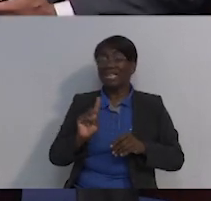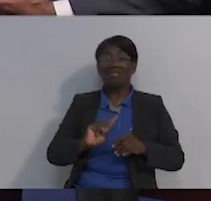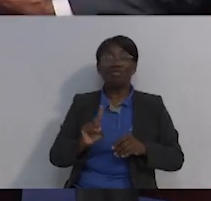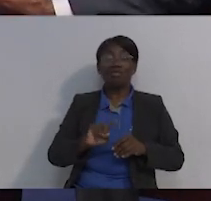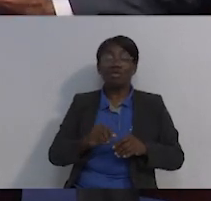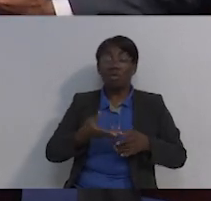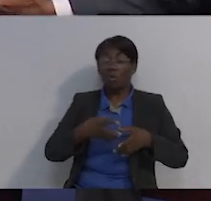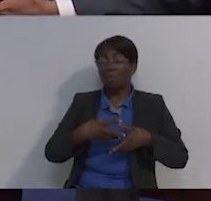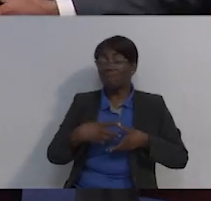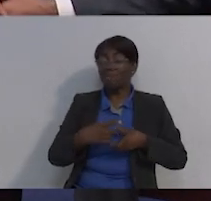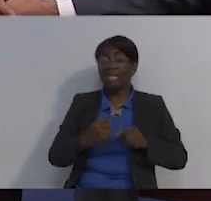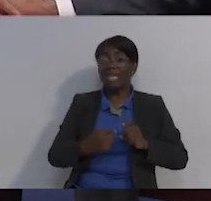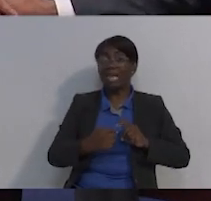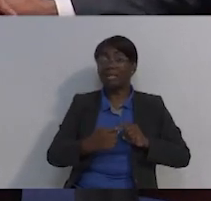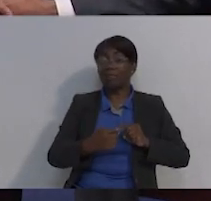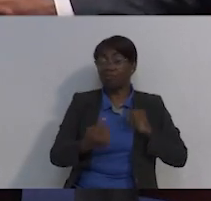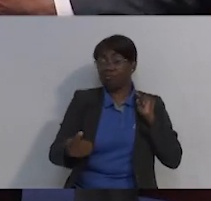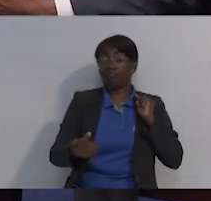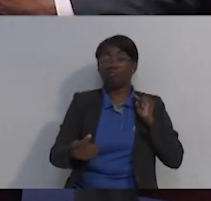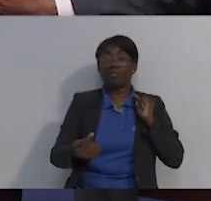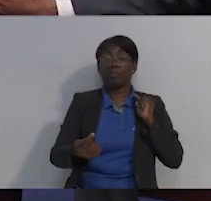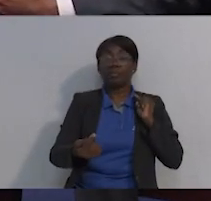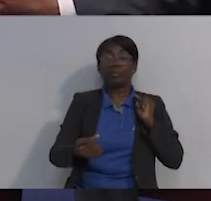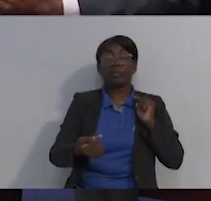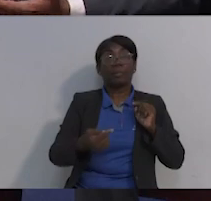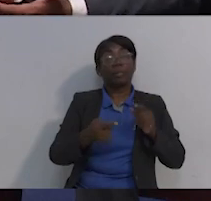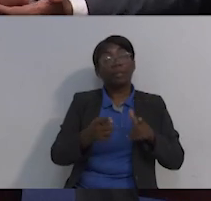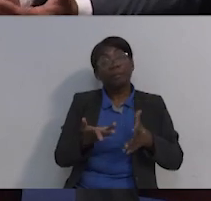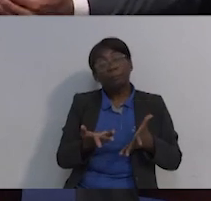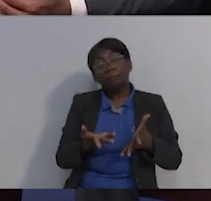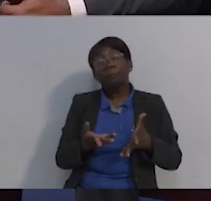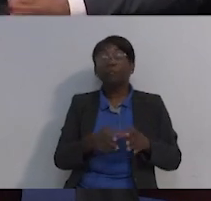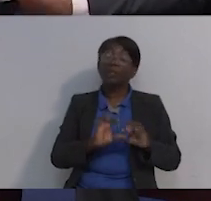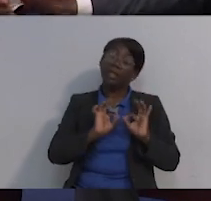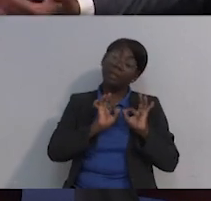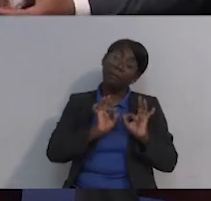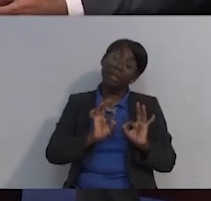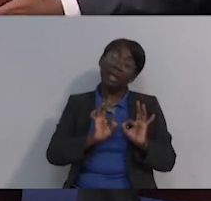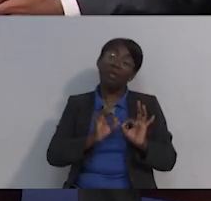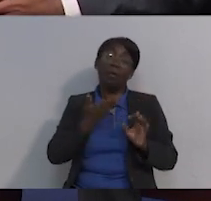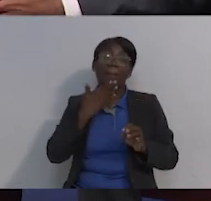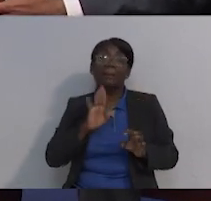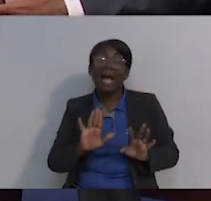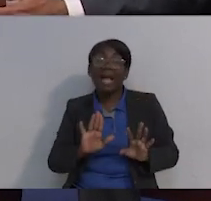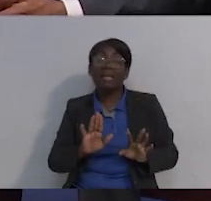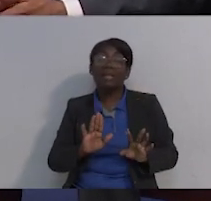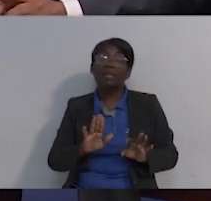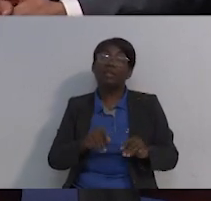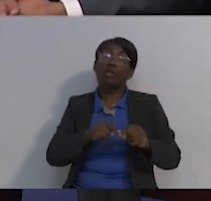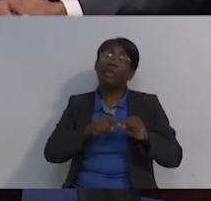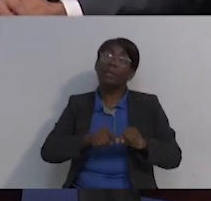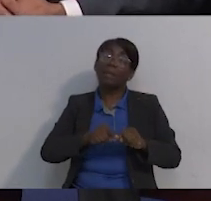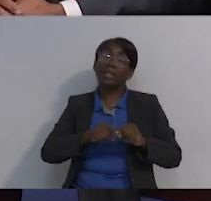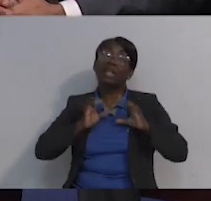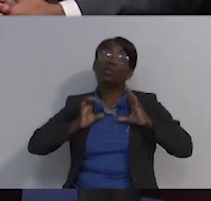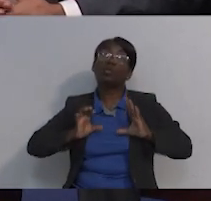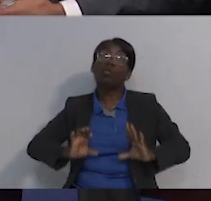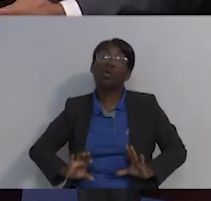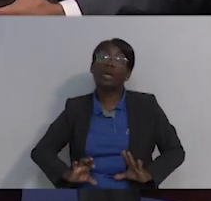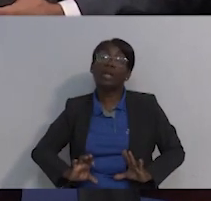Lo importante sí es tener el conocimiento a los que están experimentando alguna situación esta,